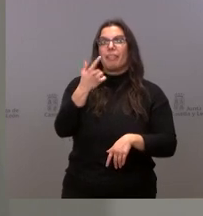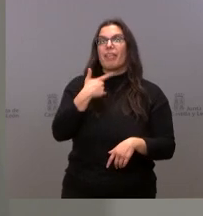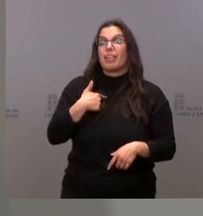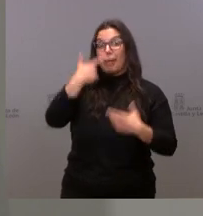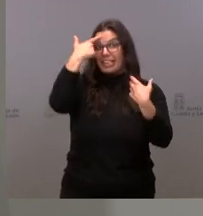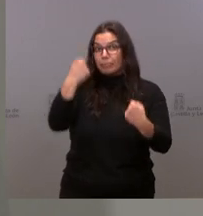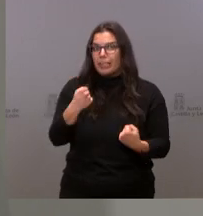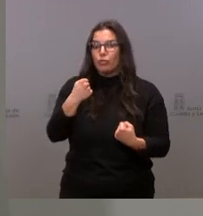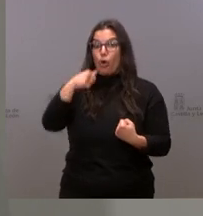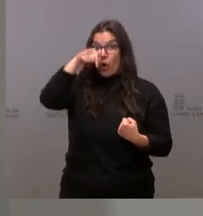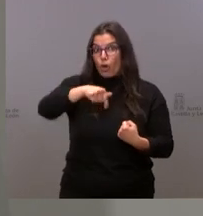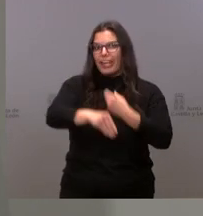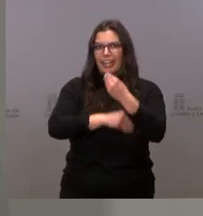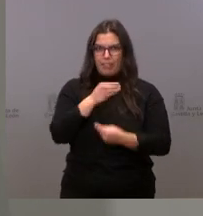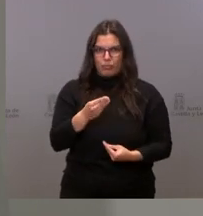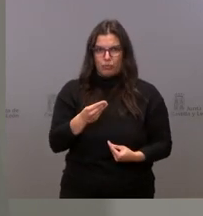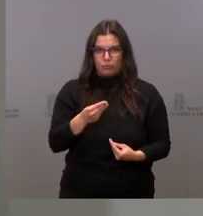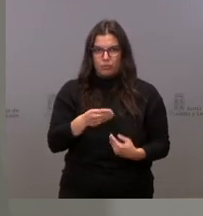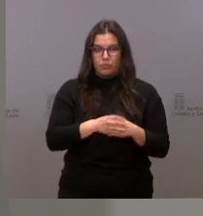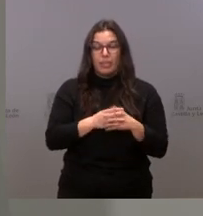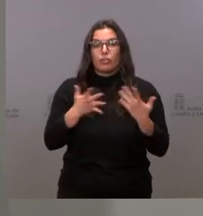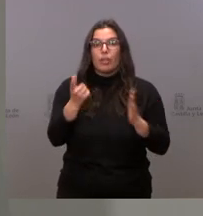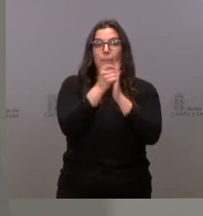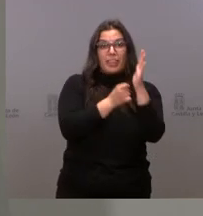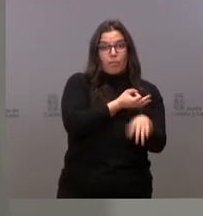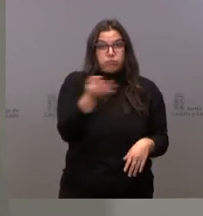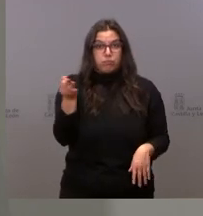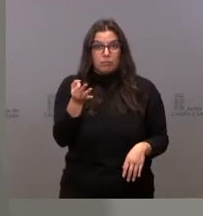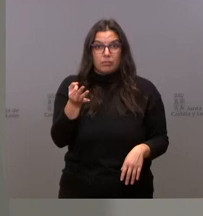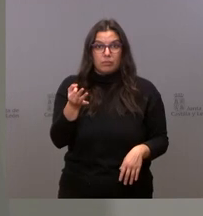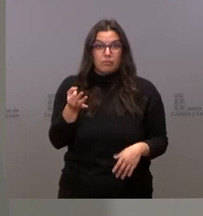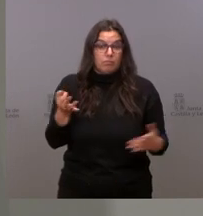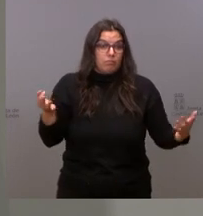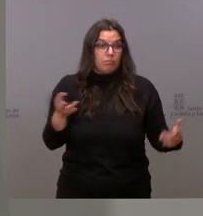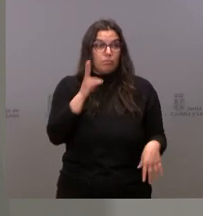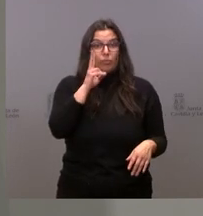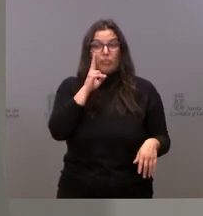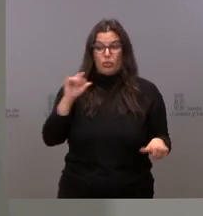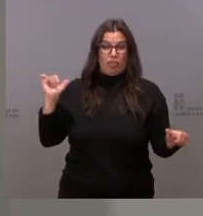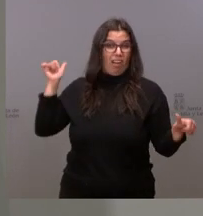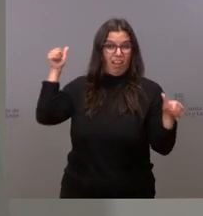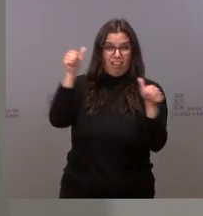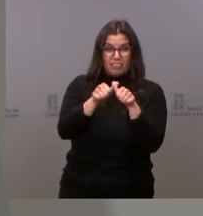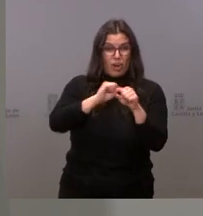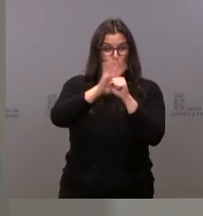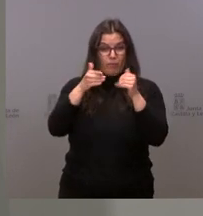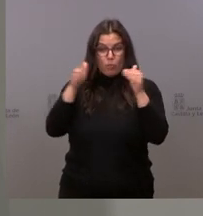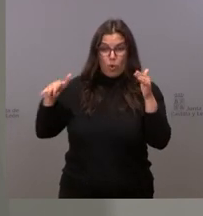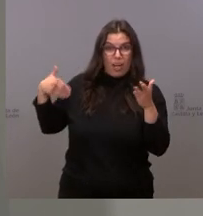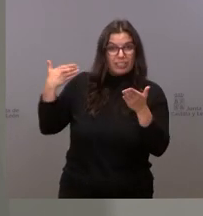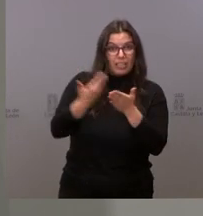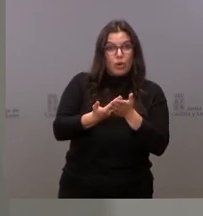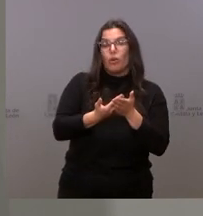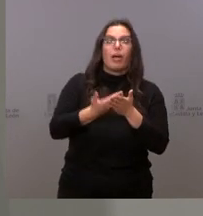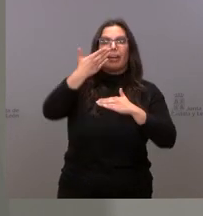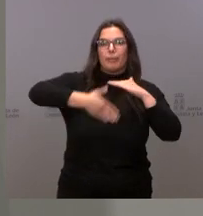expertos el día de hoy. Por tanto, medidas efectivas. Hemos visto a lo largo de toda la pandemia, desde limitaciones